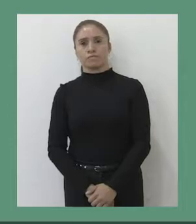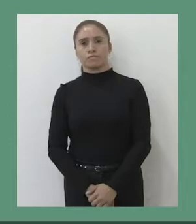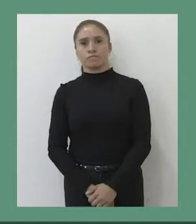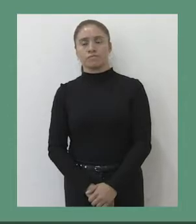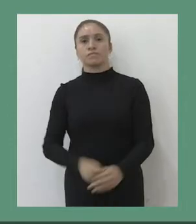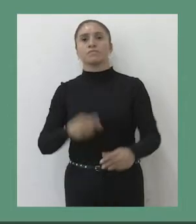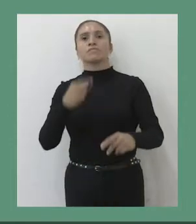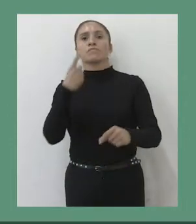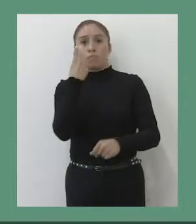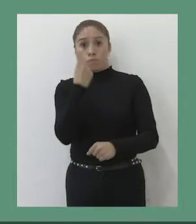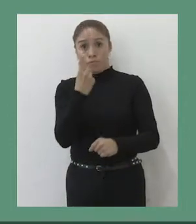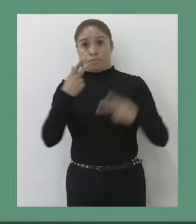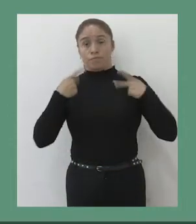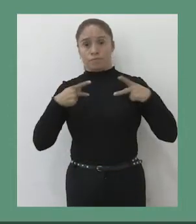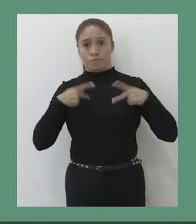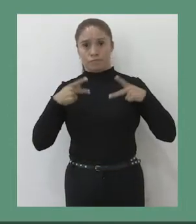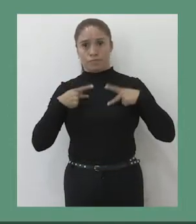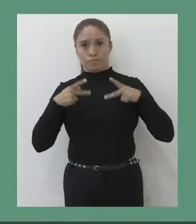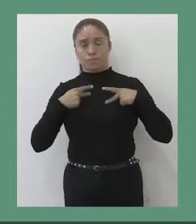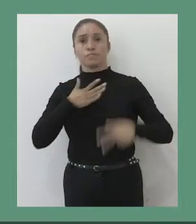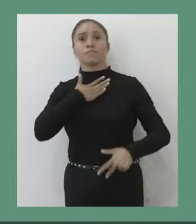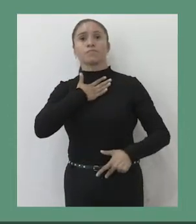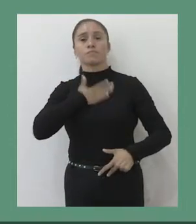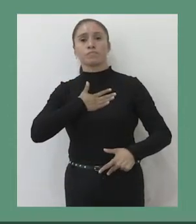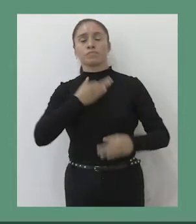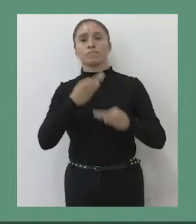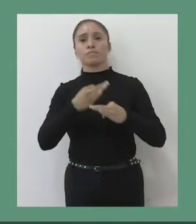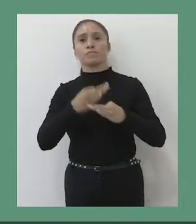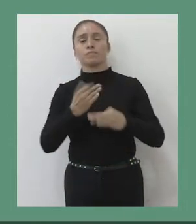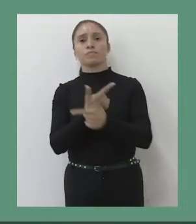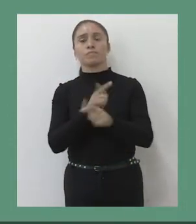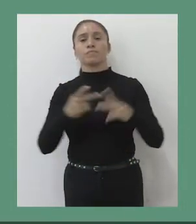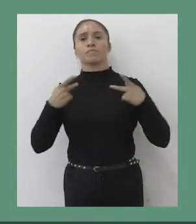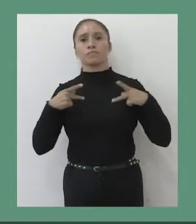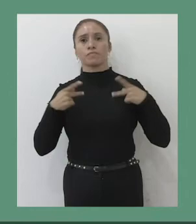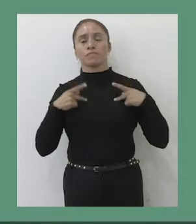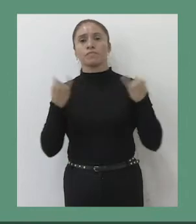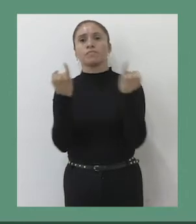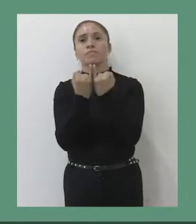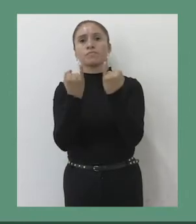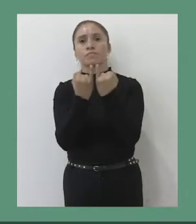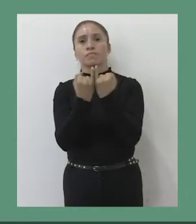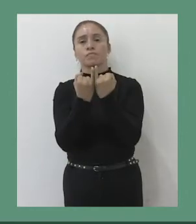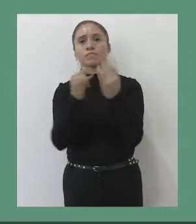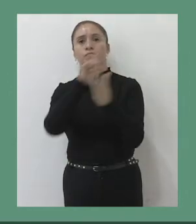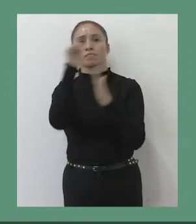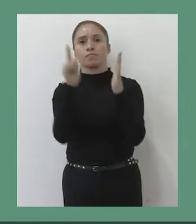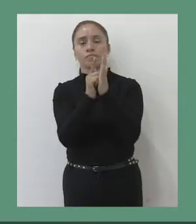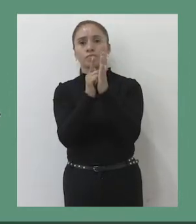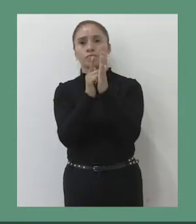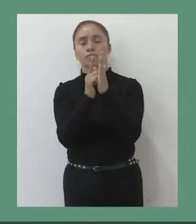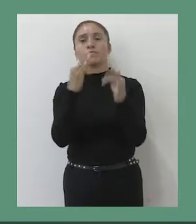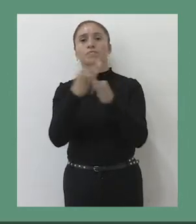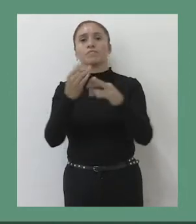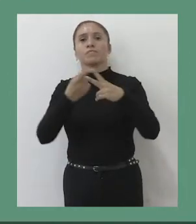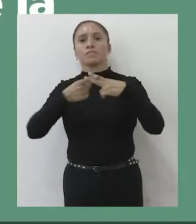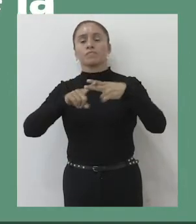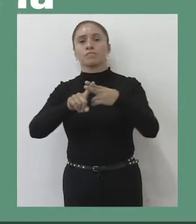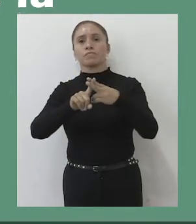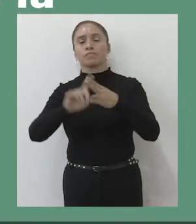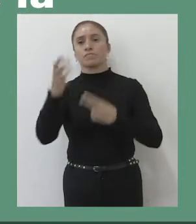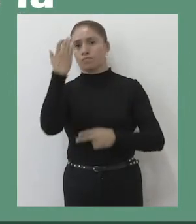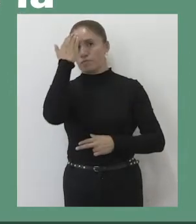Una sociedad justa y democrática es una sociedad de personas iguales ante la ley. Principio que